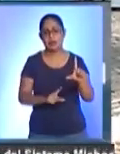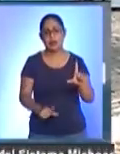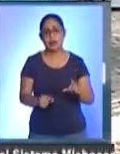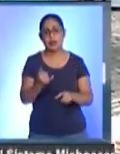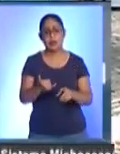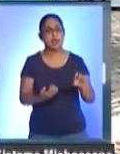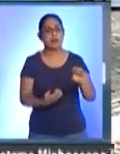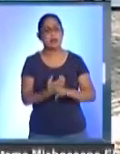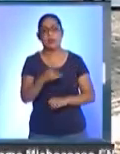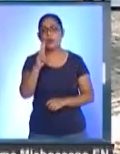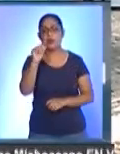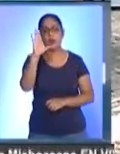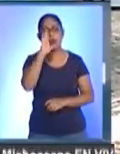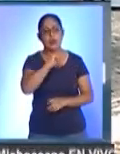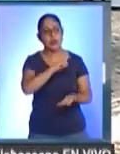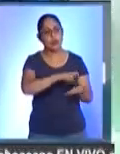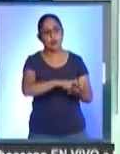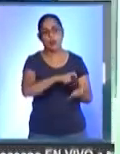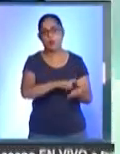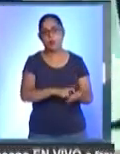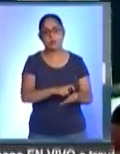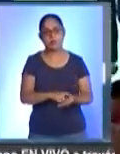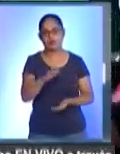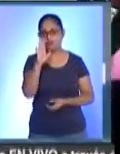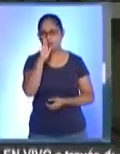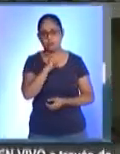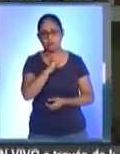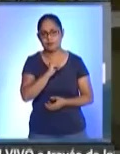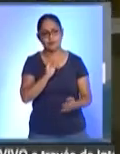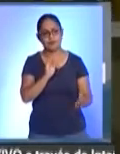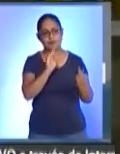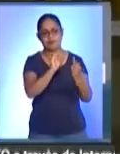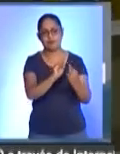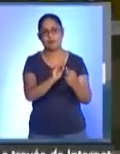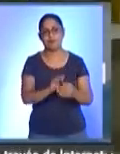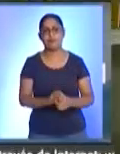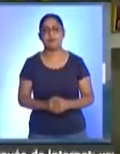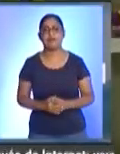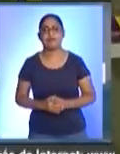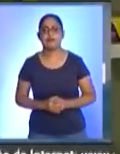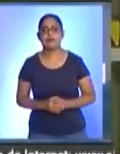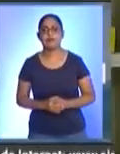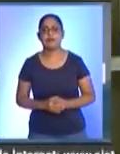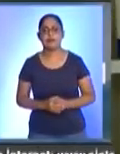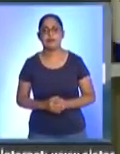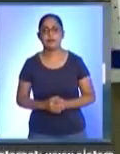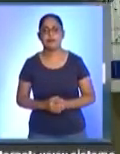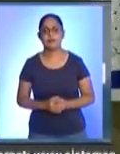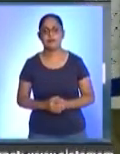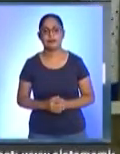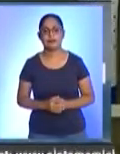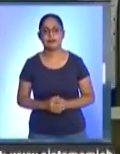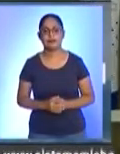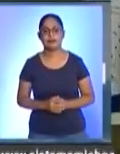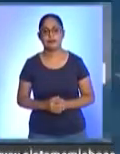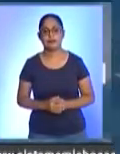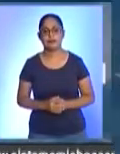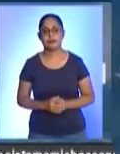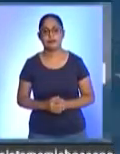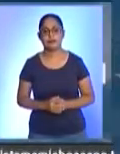Estado está imposibilitado para realizar las compras de manera directa. Con información de Yesenia Magaña, SM Noticias.